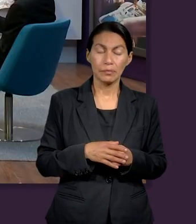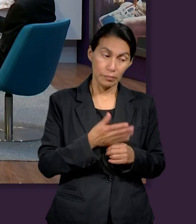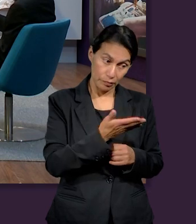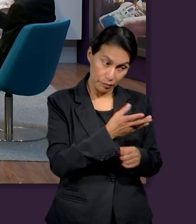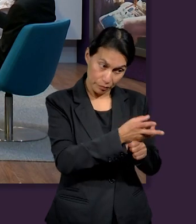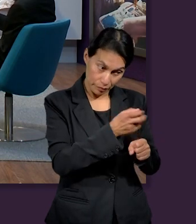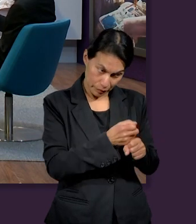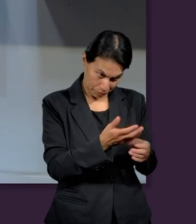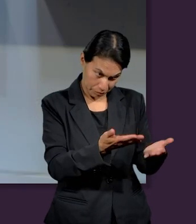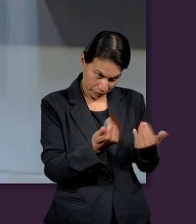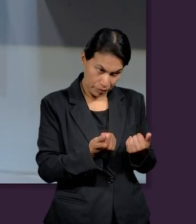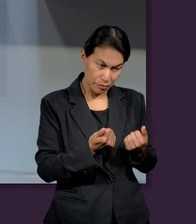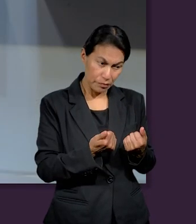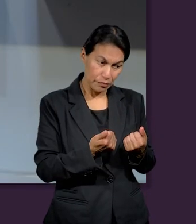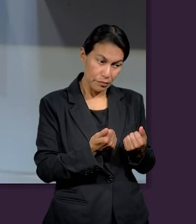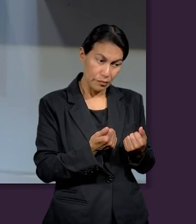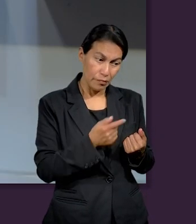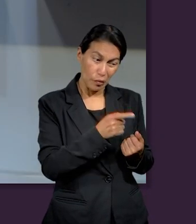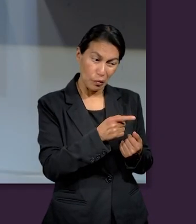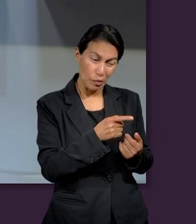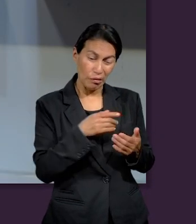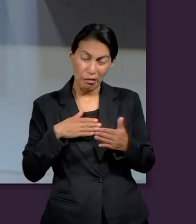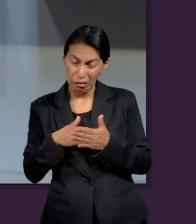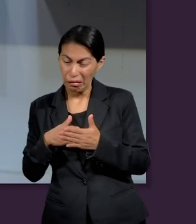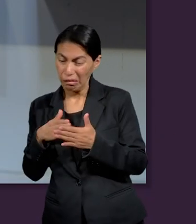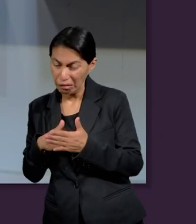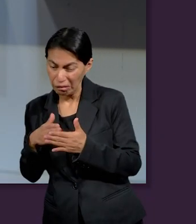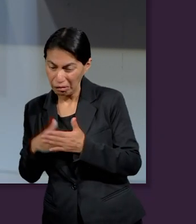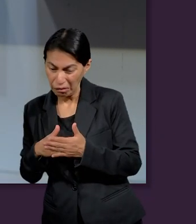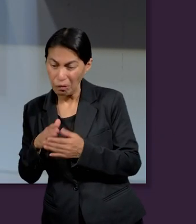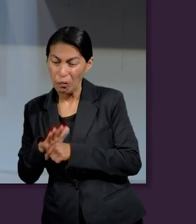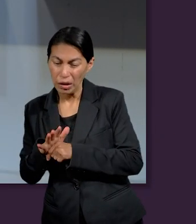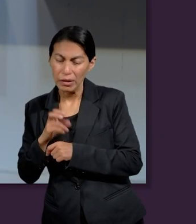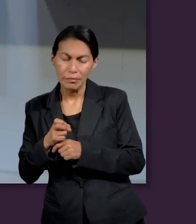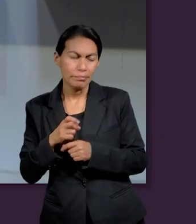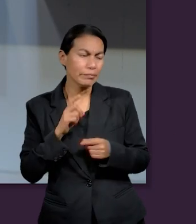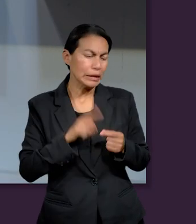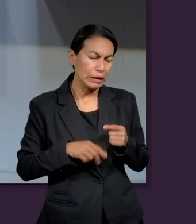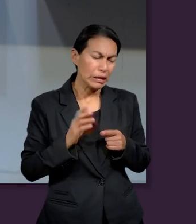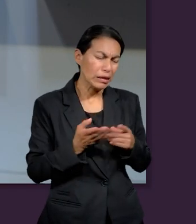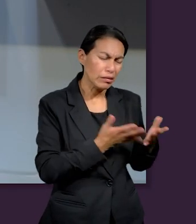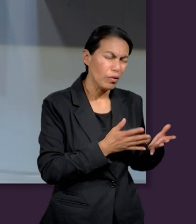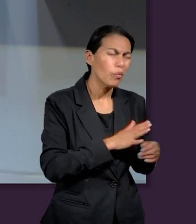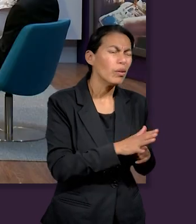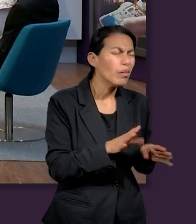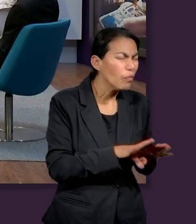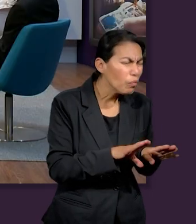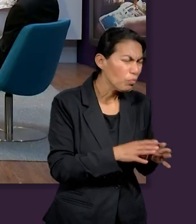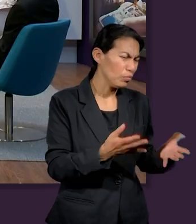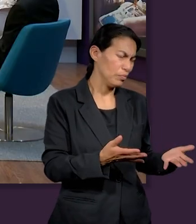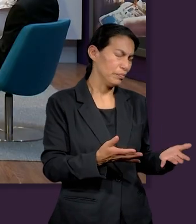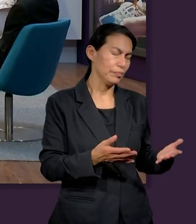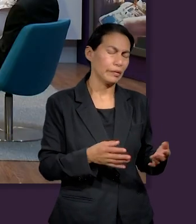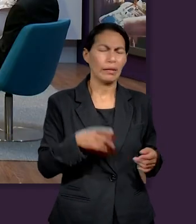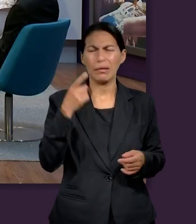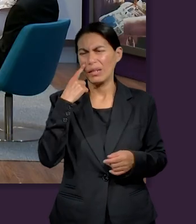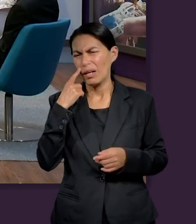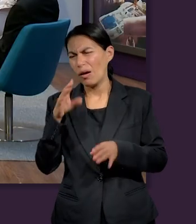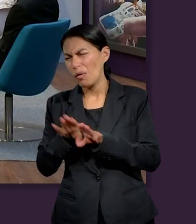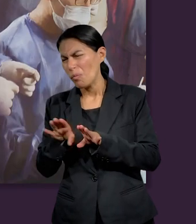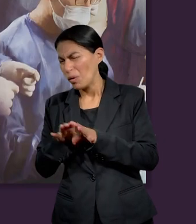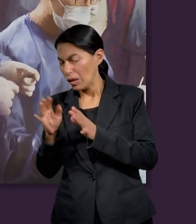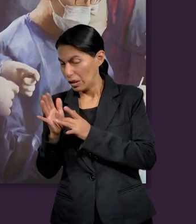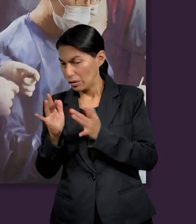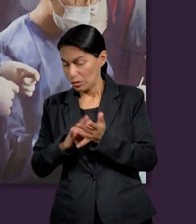que era una invitación a dejar eso que lo detenía para seguir a Cristo. Esli, ¿crees que esta declaración de Jesús